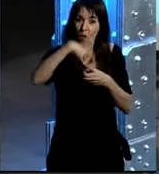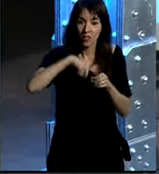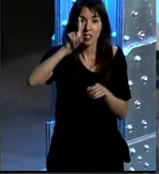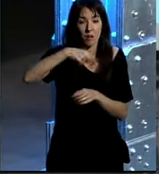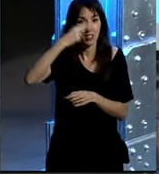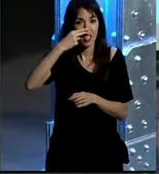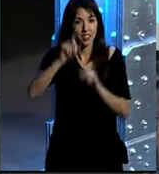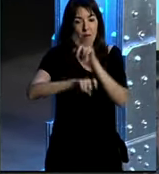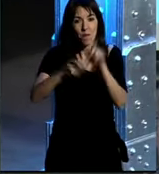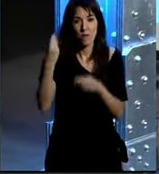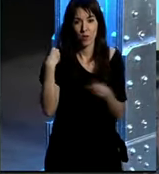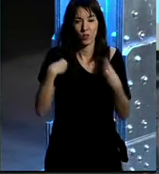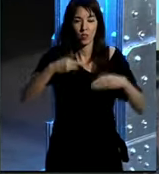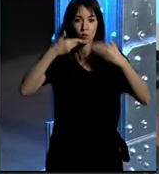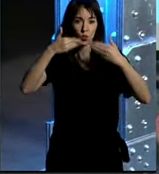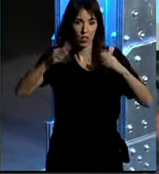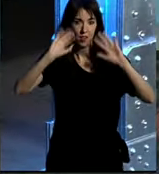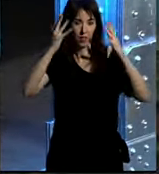interés y por sus preguntas muchas gracias